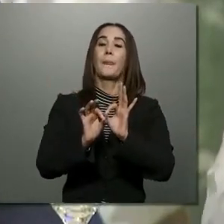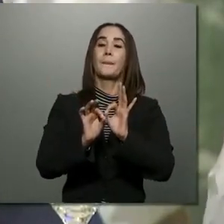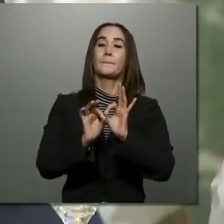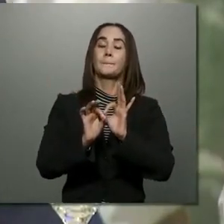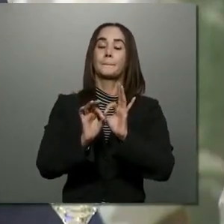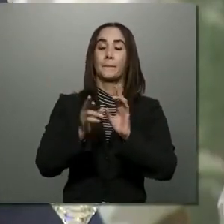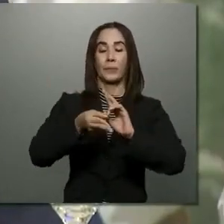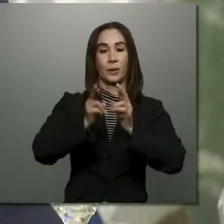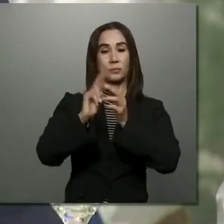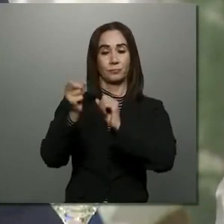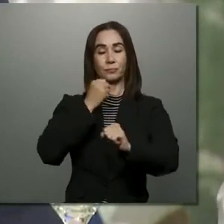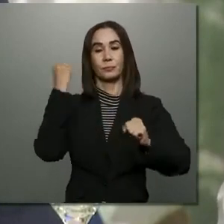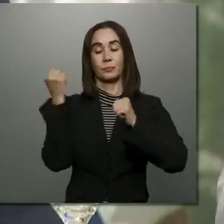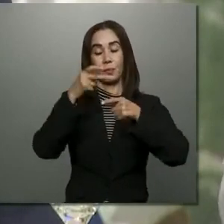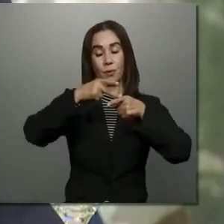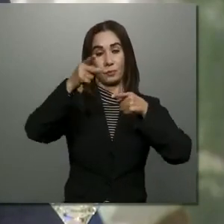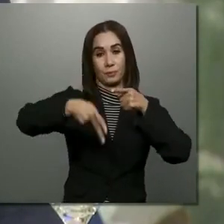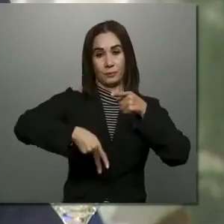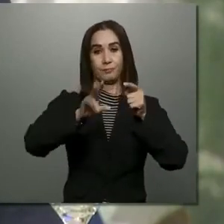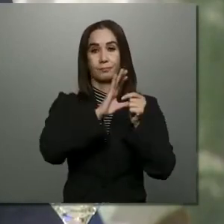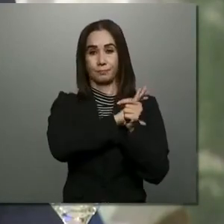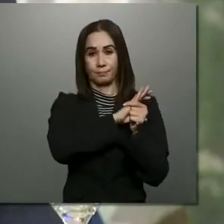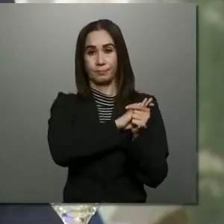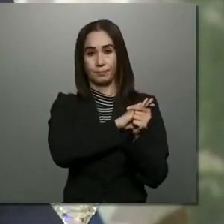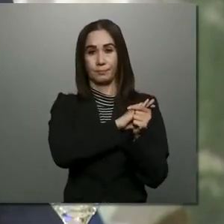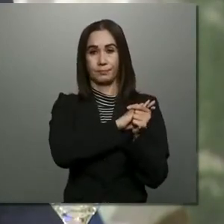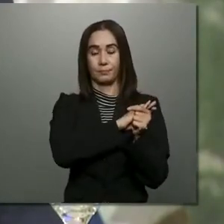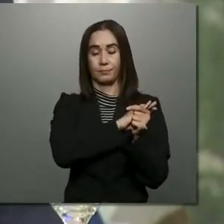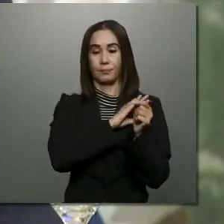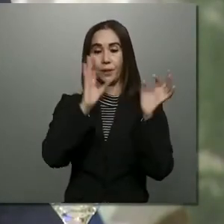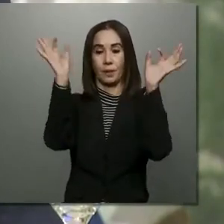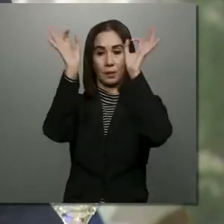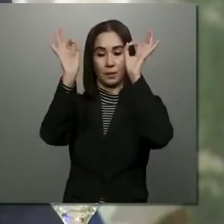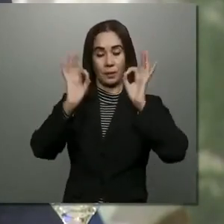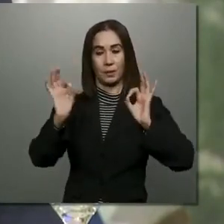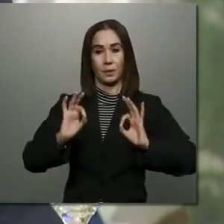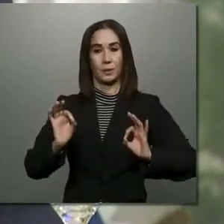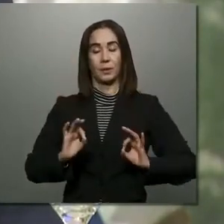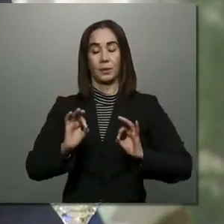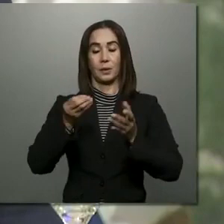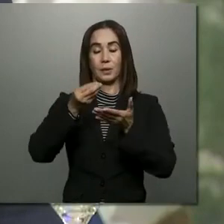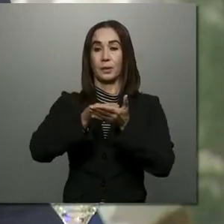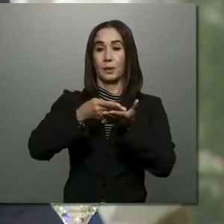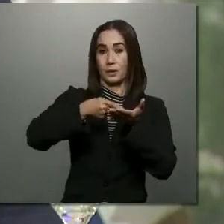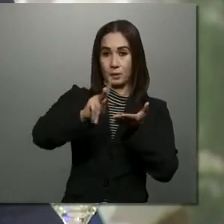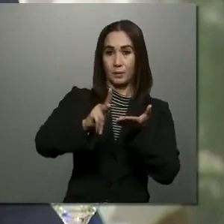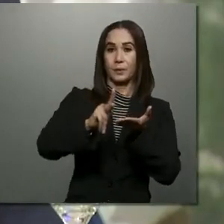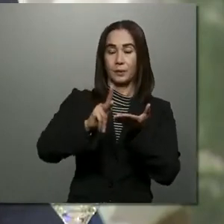fortalecimiento de la carrera policial, la estructuración del régimen de compensaciones,